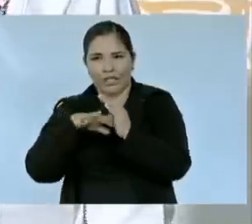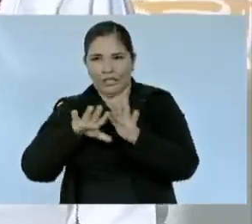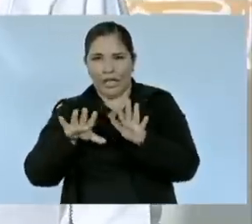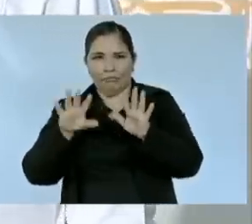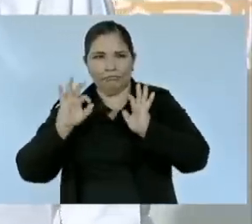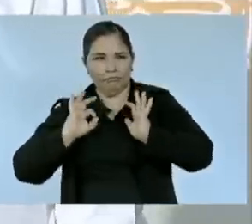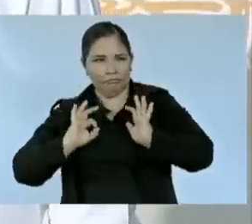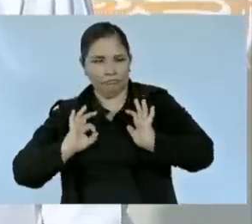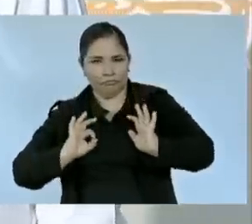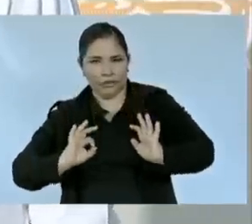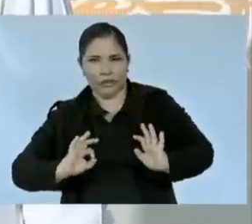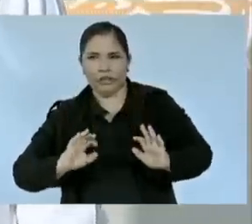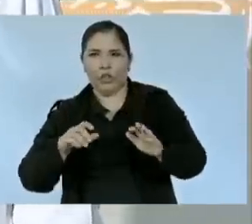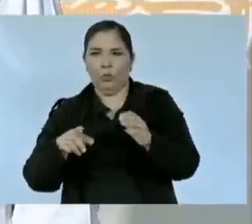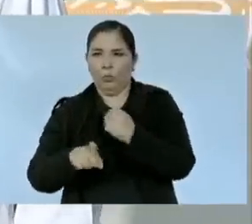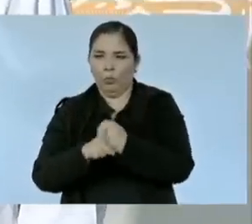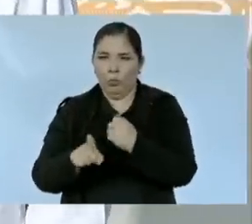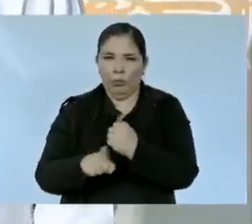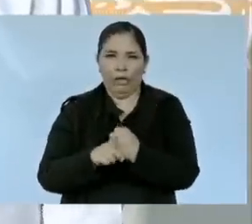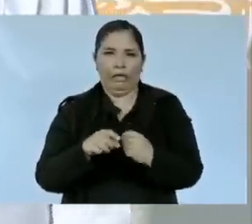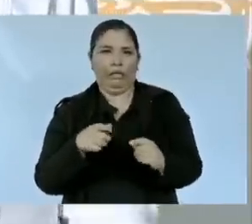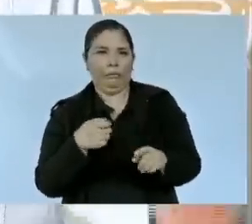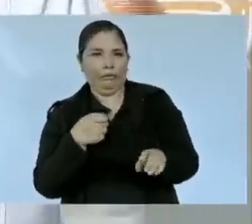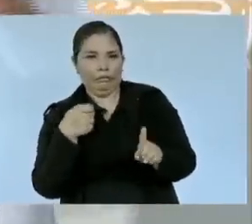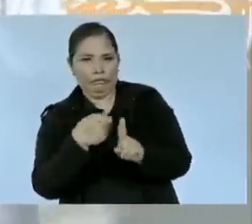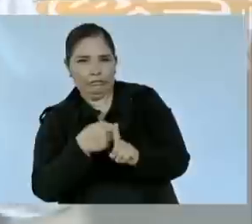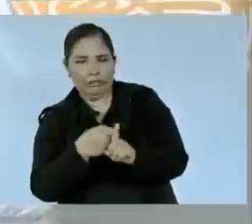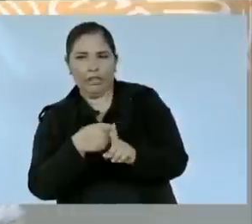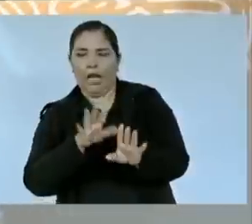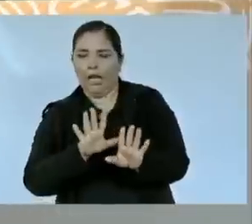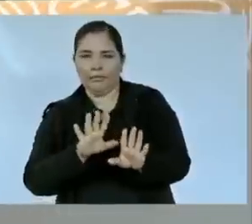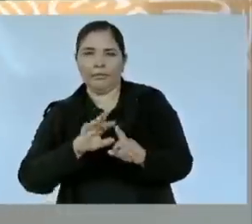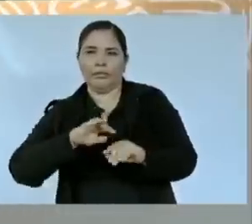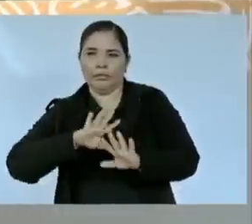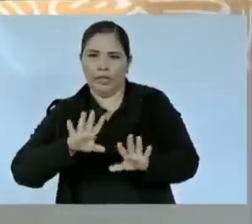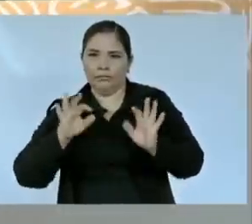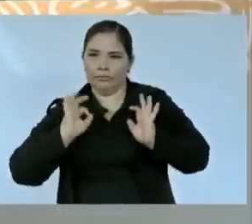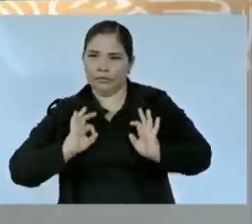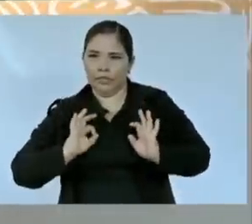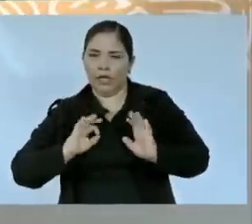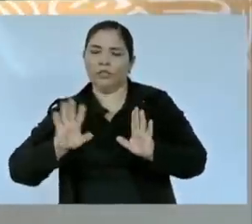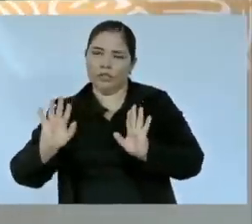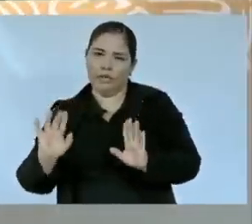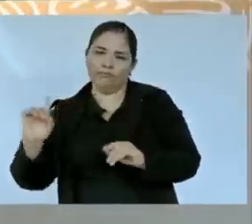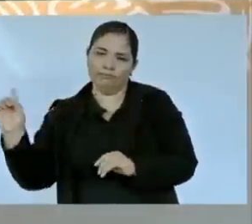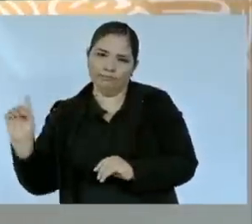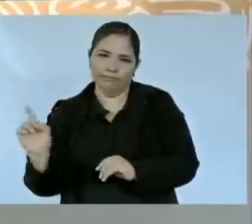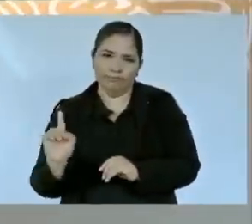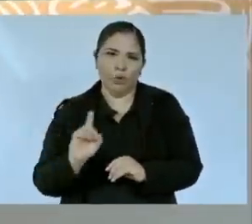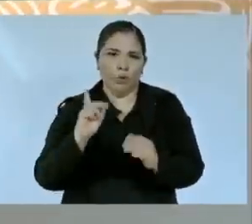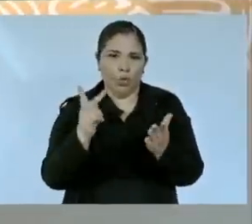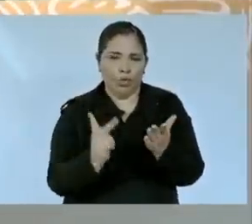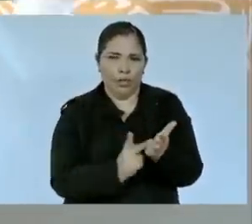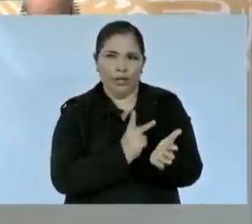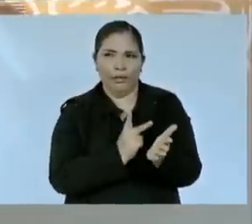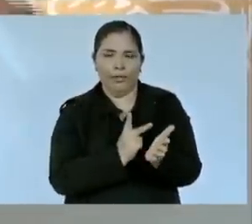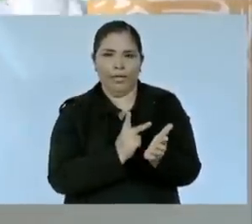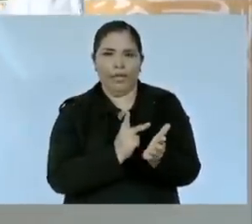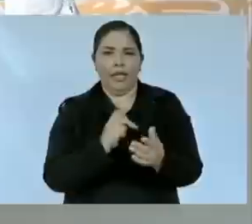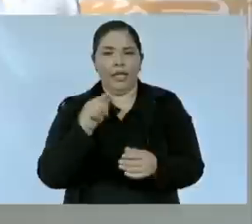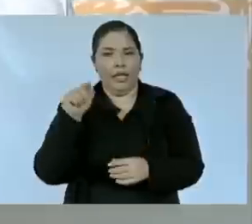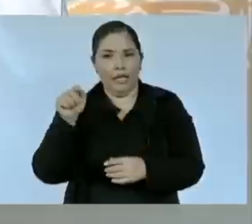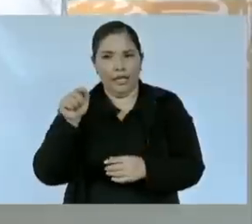racista autoritaria ya regresaron entonces le tienen